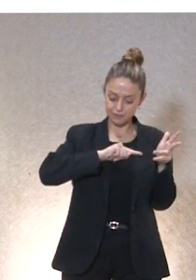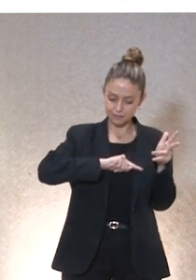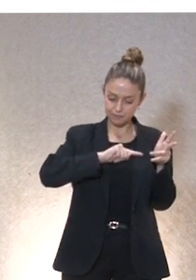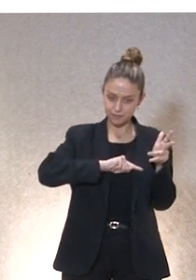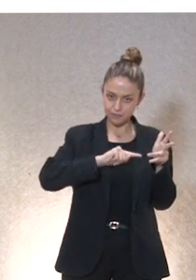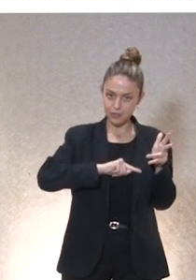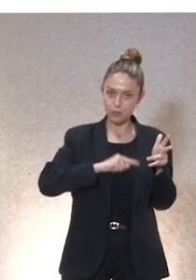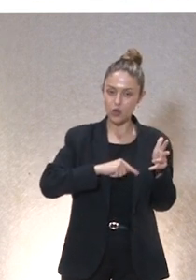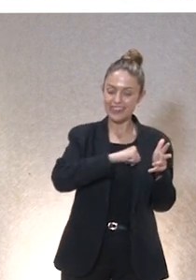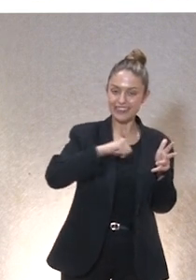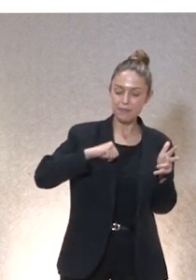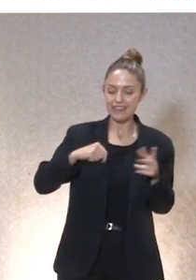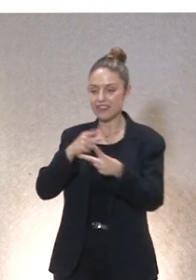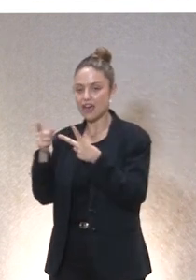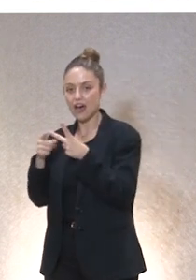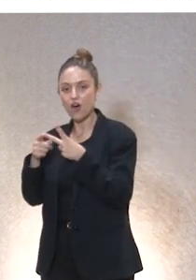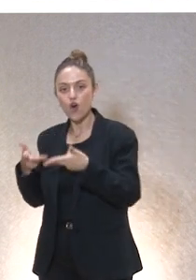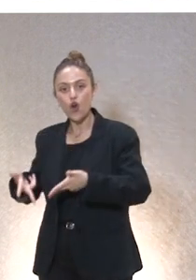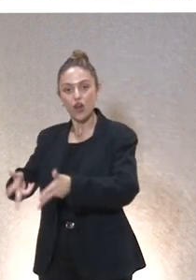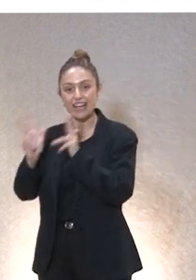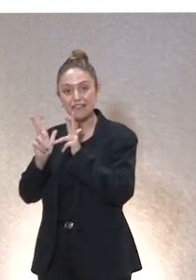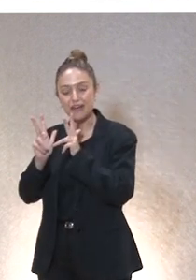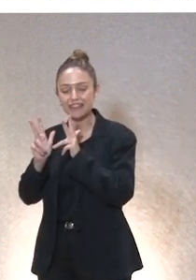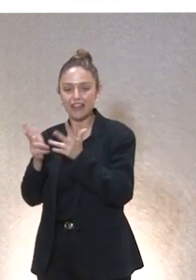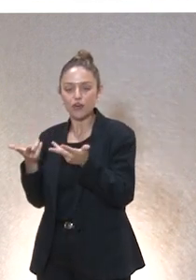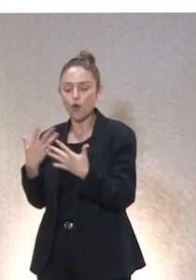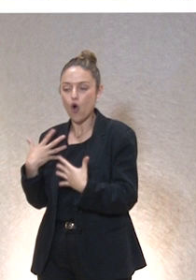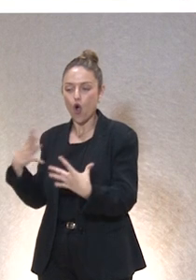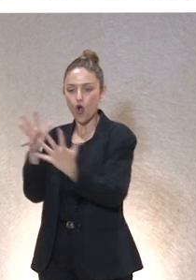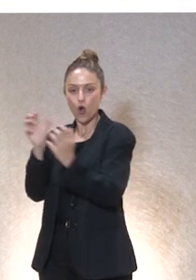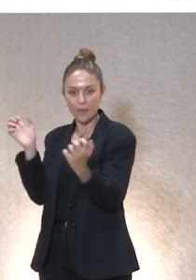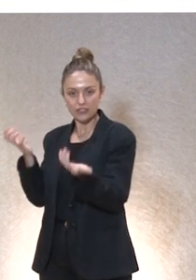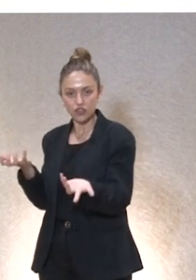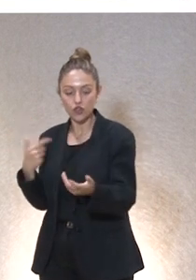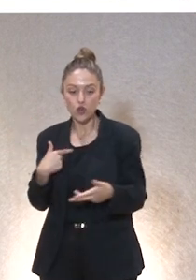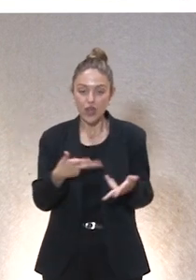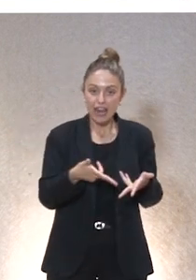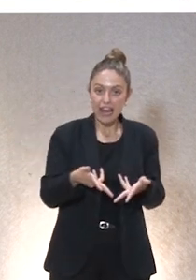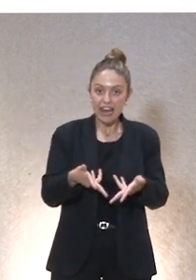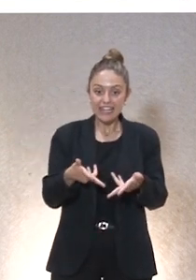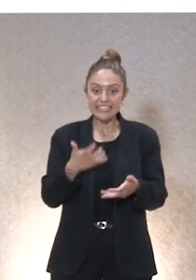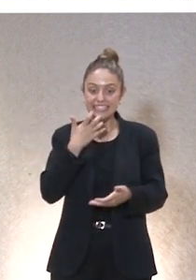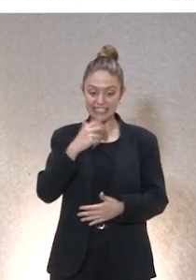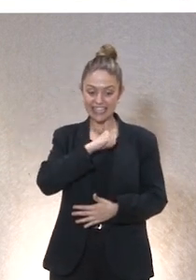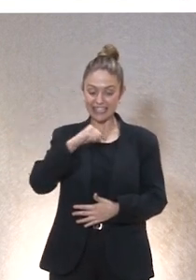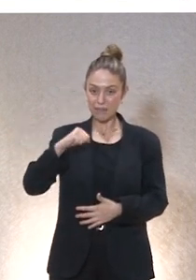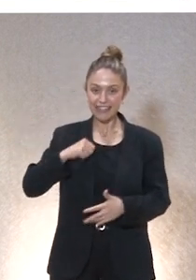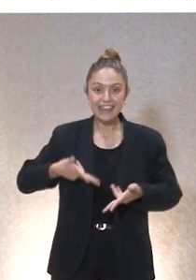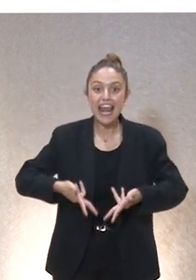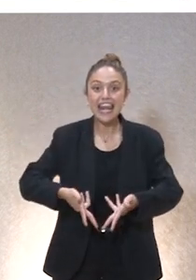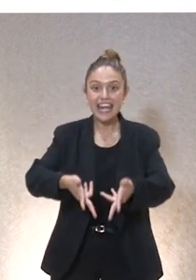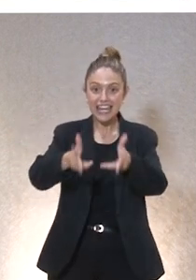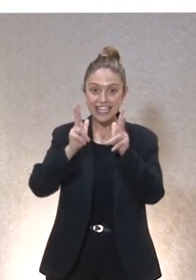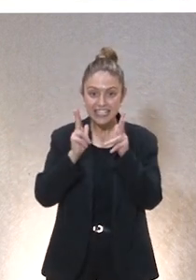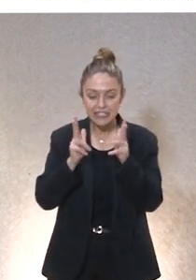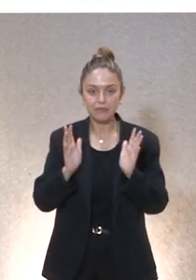independencia y otro entiende la libertad como compromiso uno no es más libre cuando se independiza de aquellas